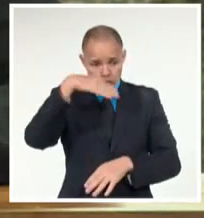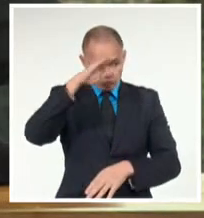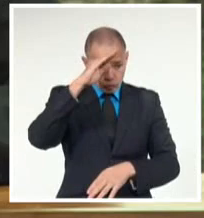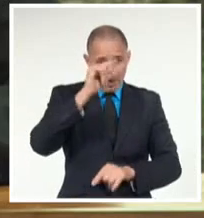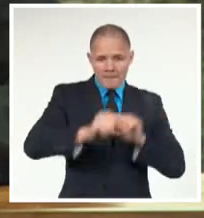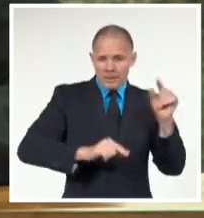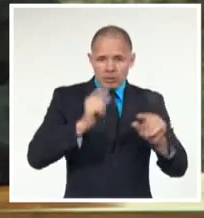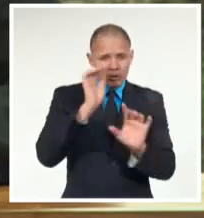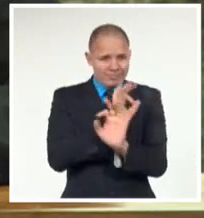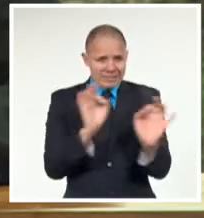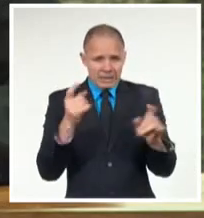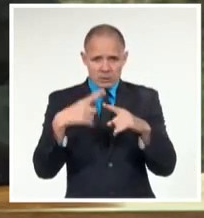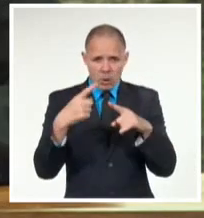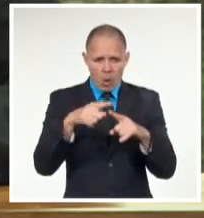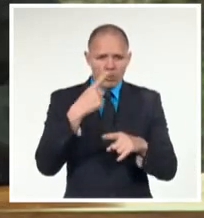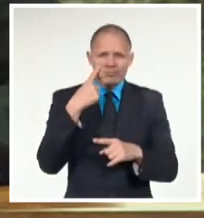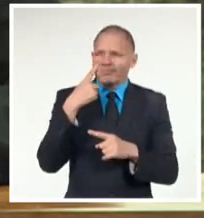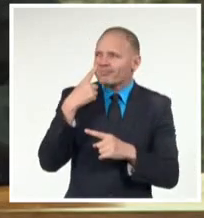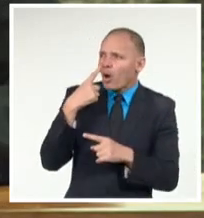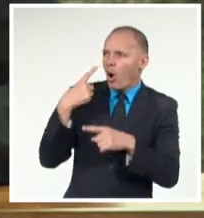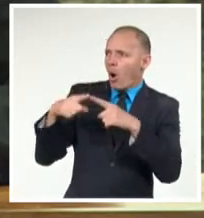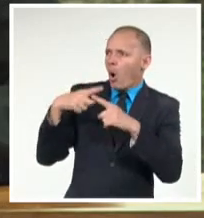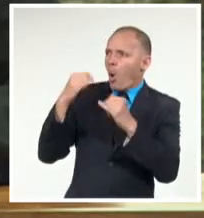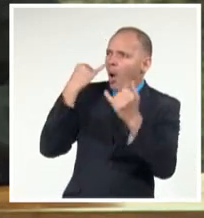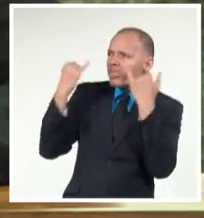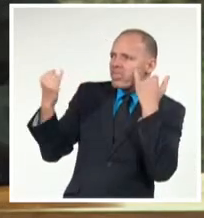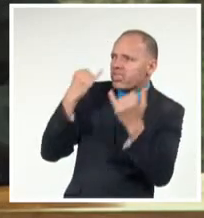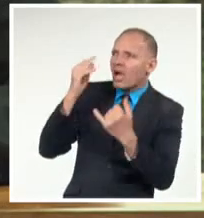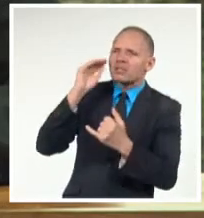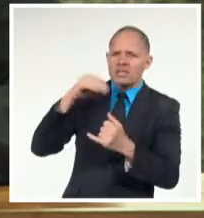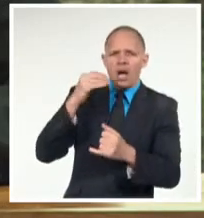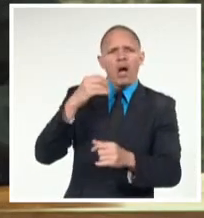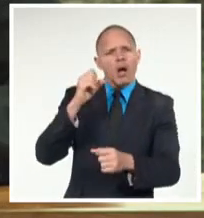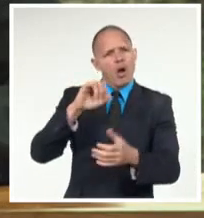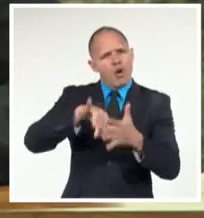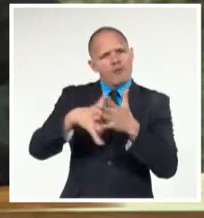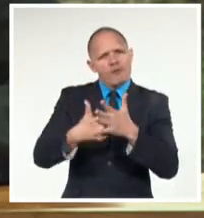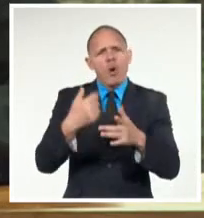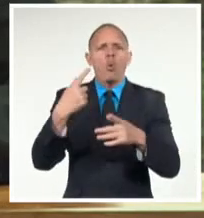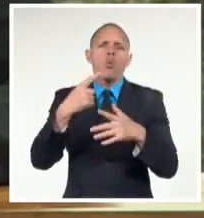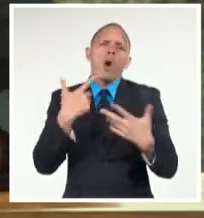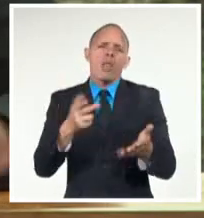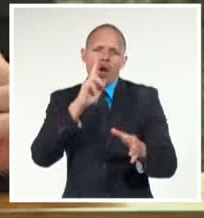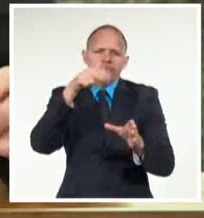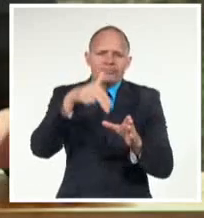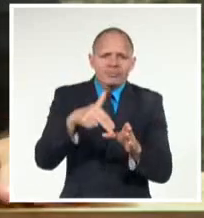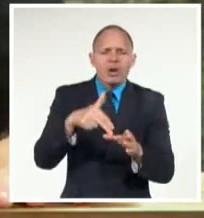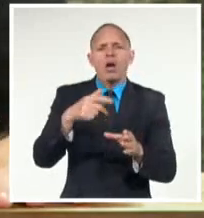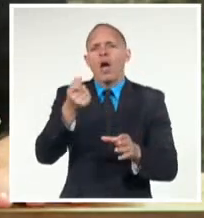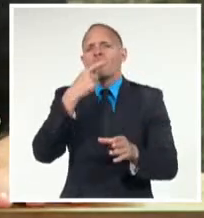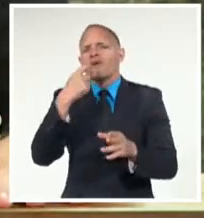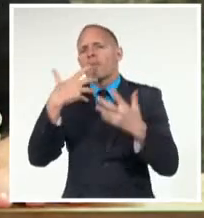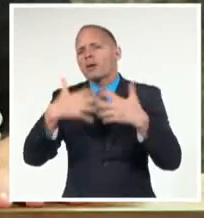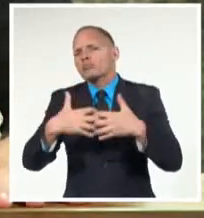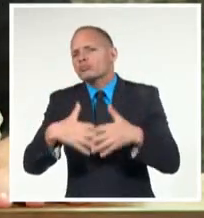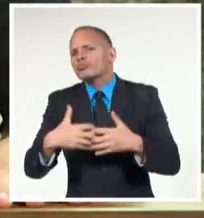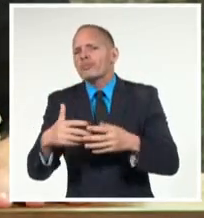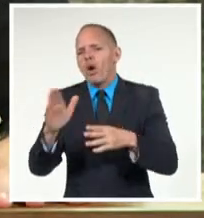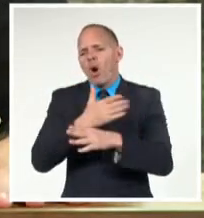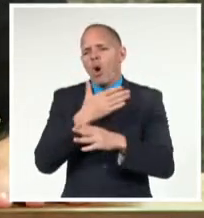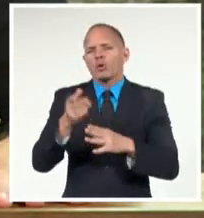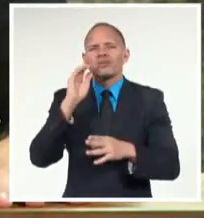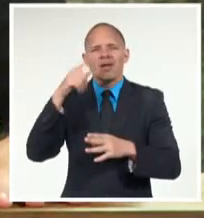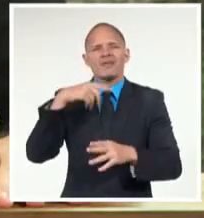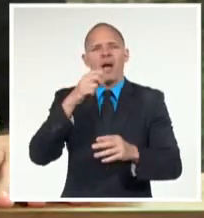intereses mutuos en la exploración y explotación de hidrocarburos, la energía, la industria biofarmacéutica y la sideromecánica,